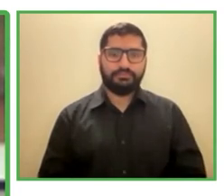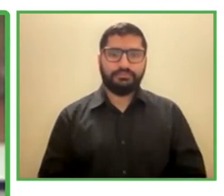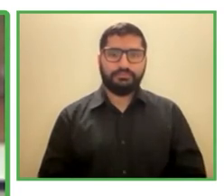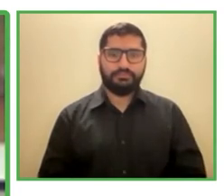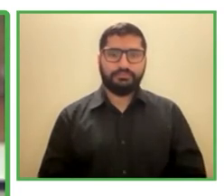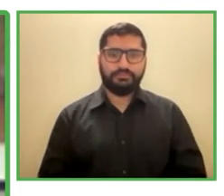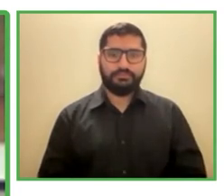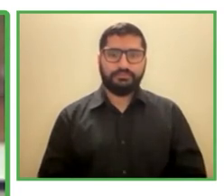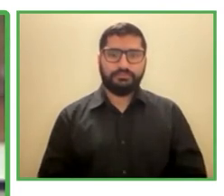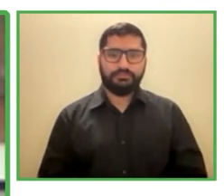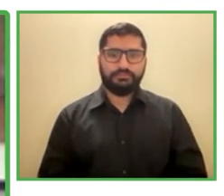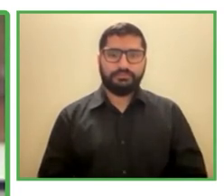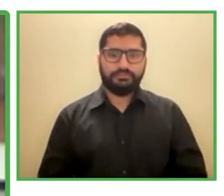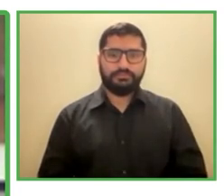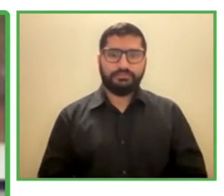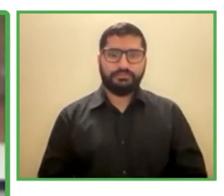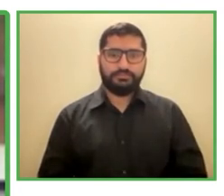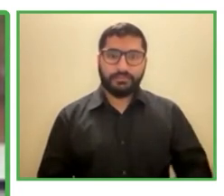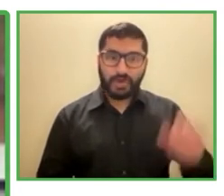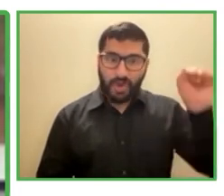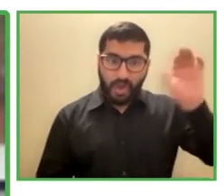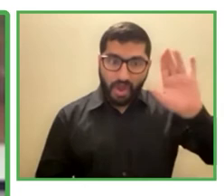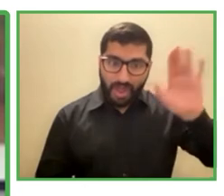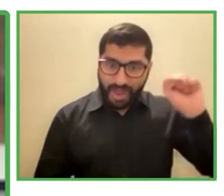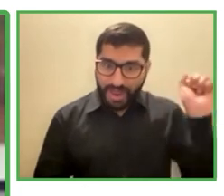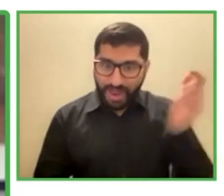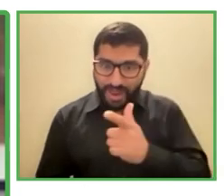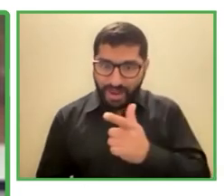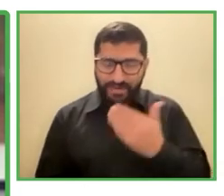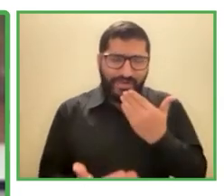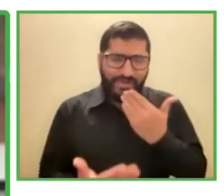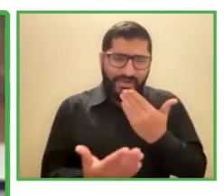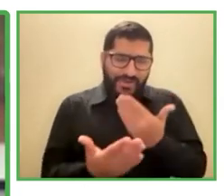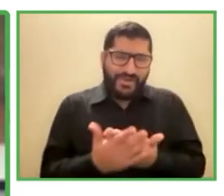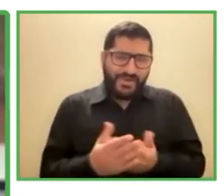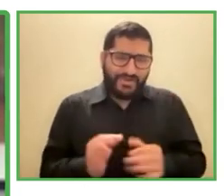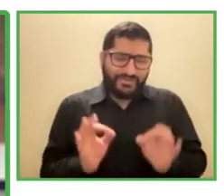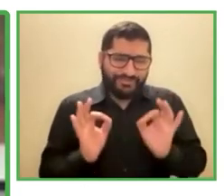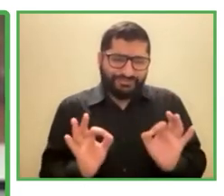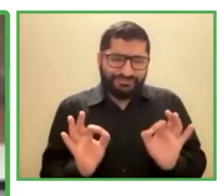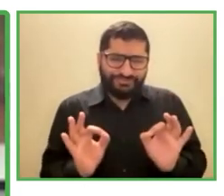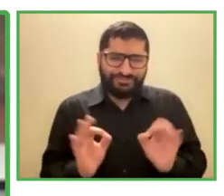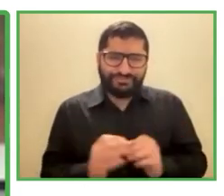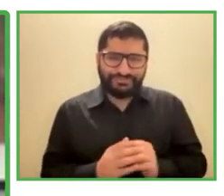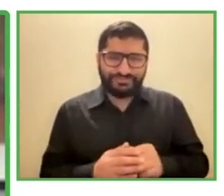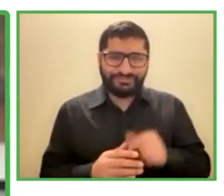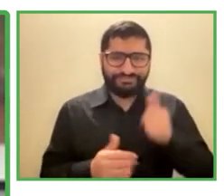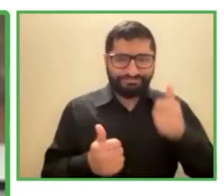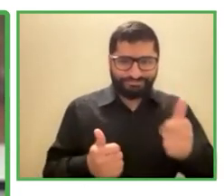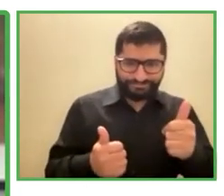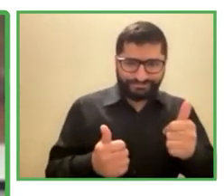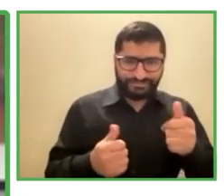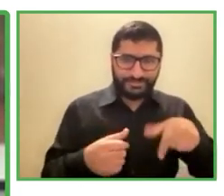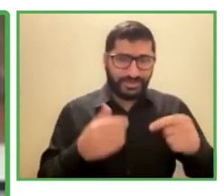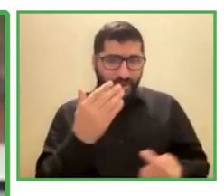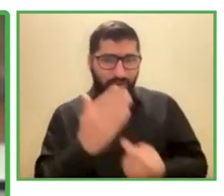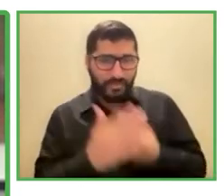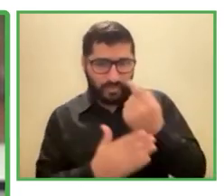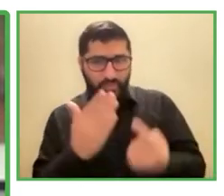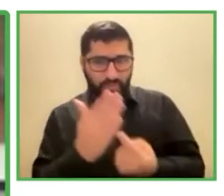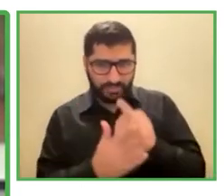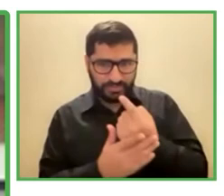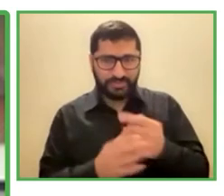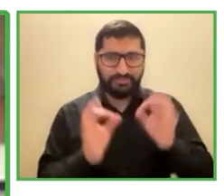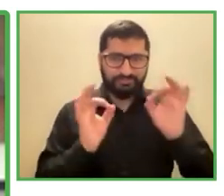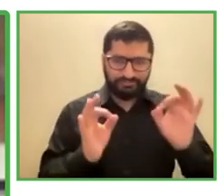hola a todos y muchas gracias por tener la oportunidad de presentar nuestro proyecto aquí mi